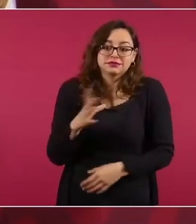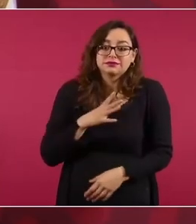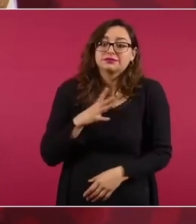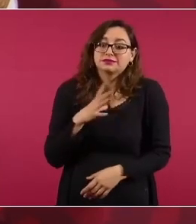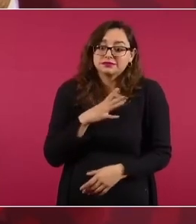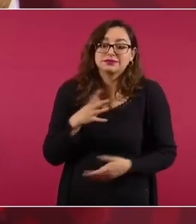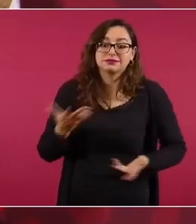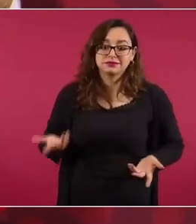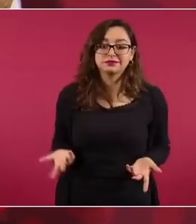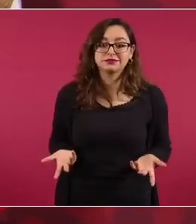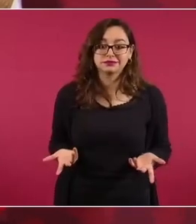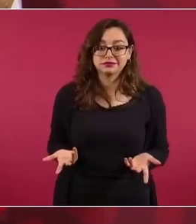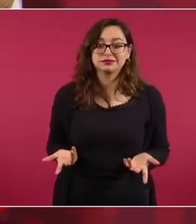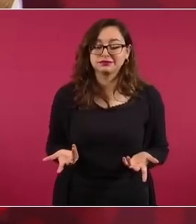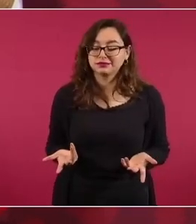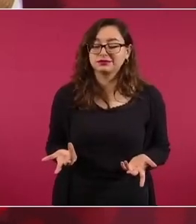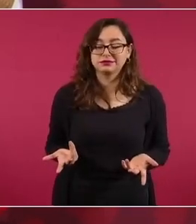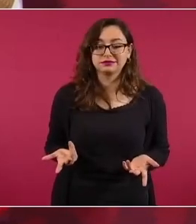ayuden